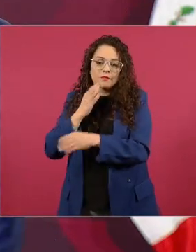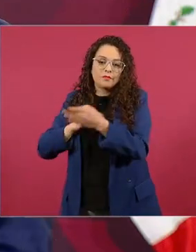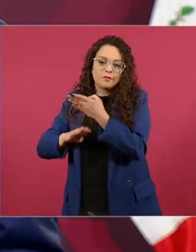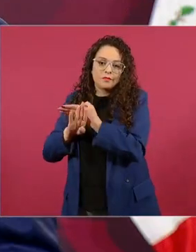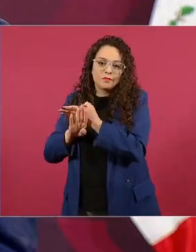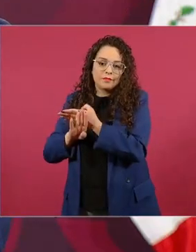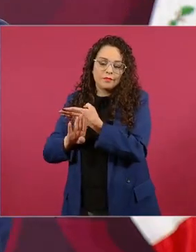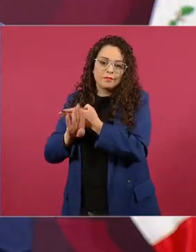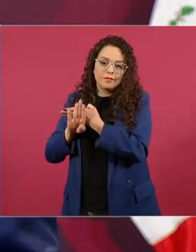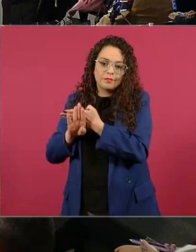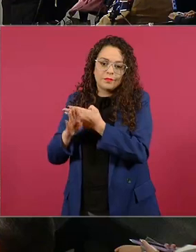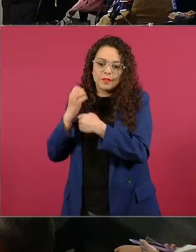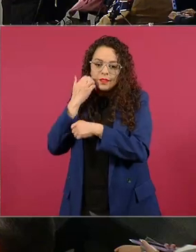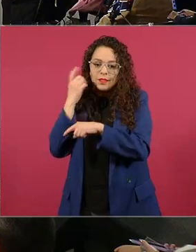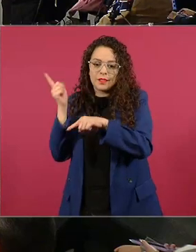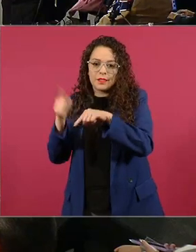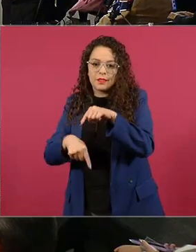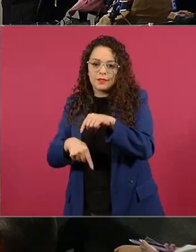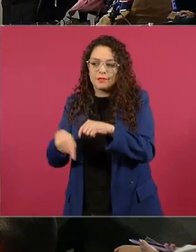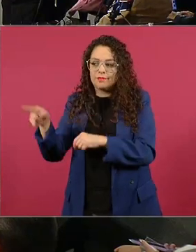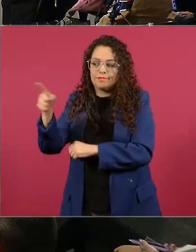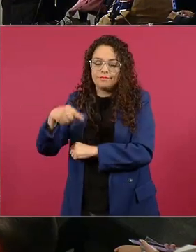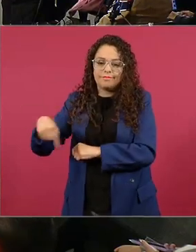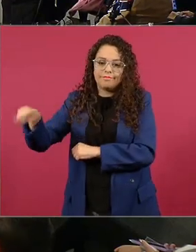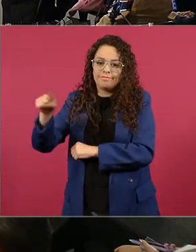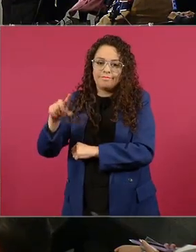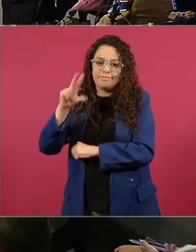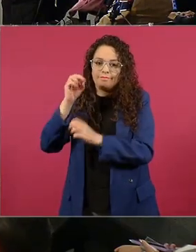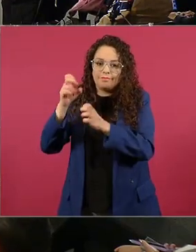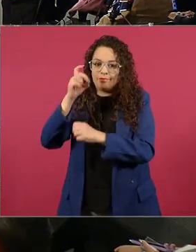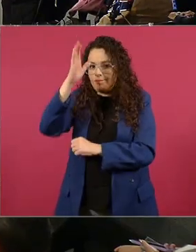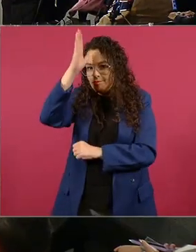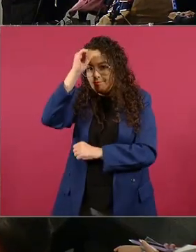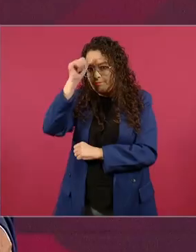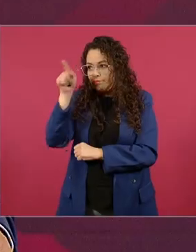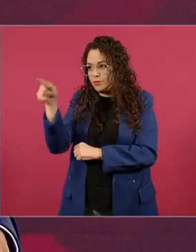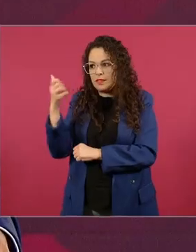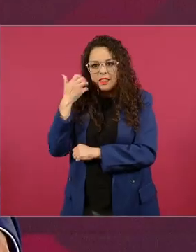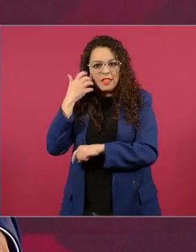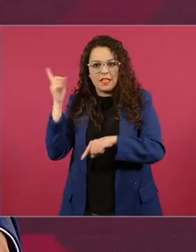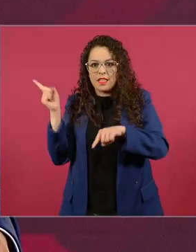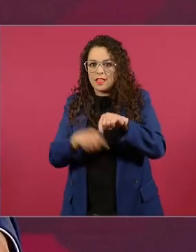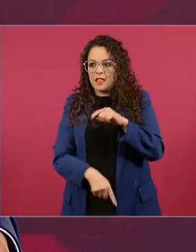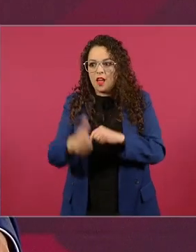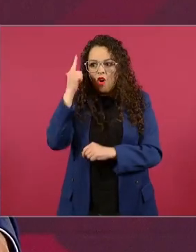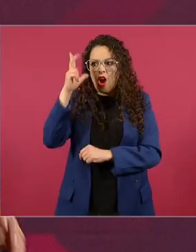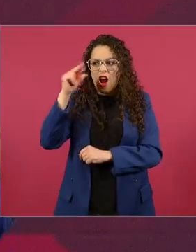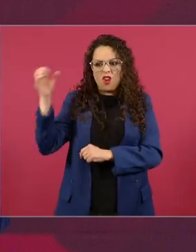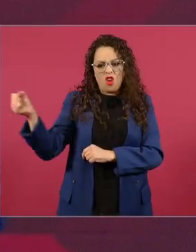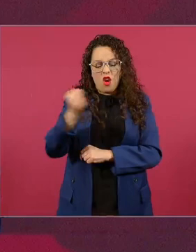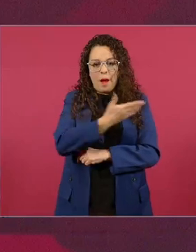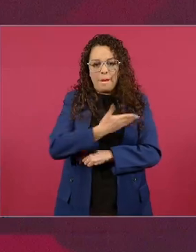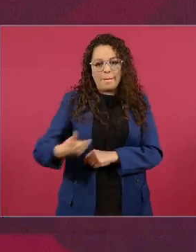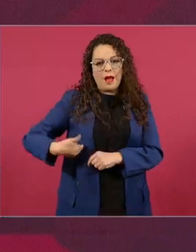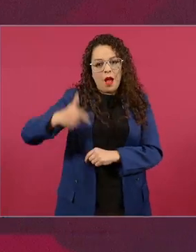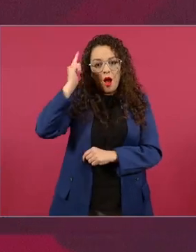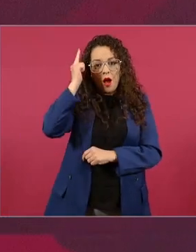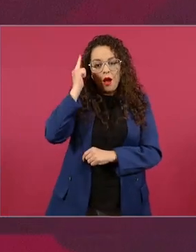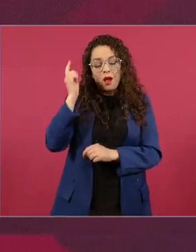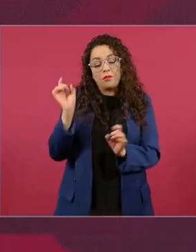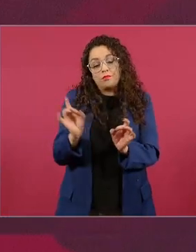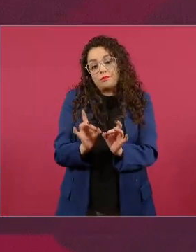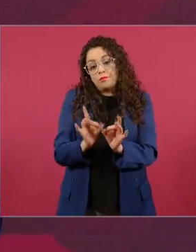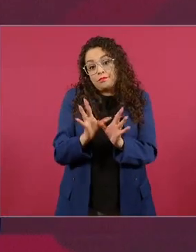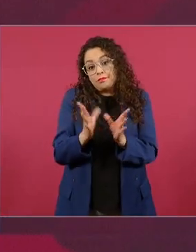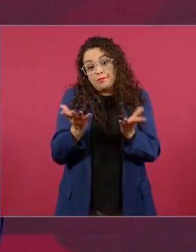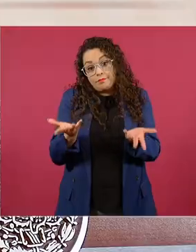arriba querían que yo no llegara también como en todo